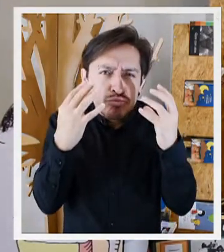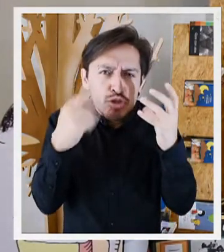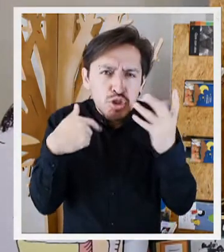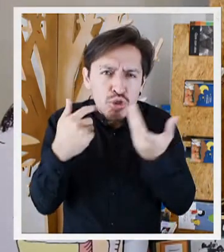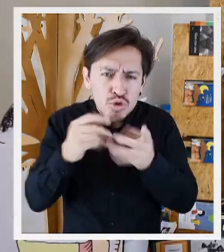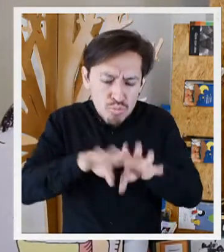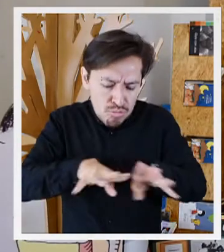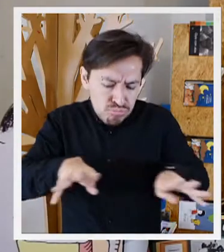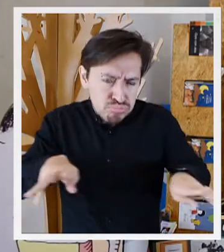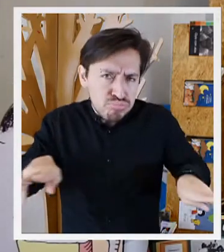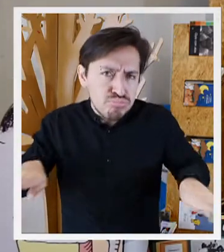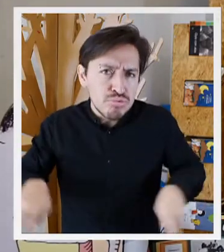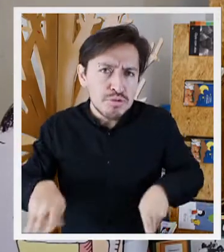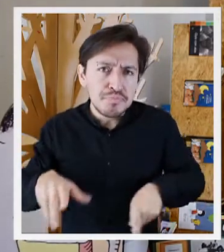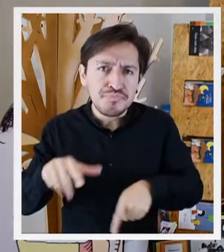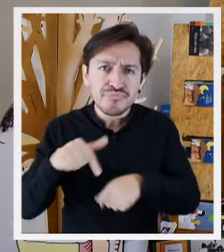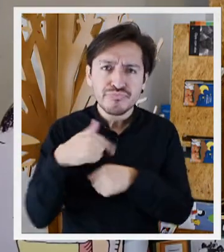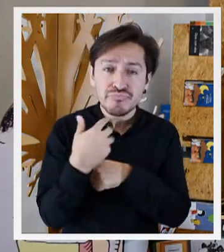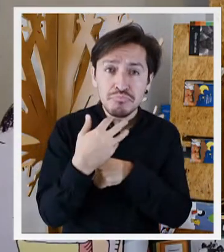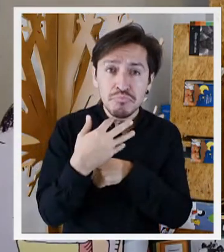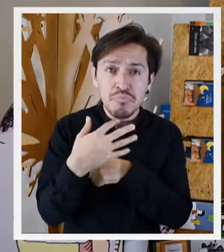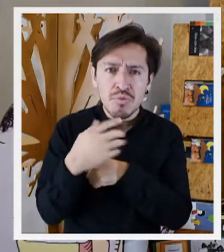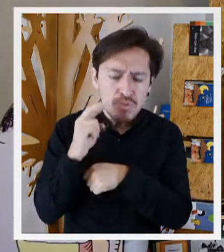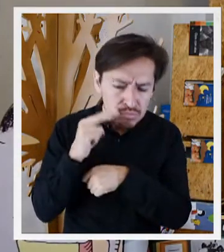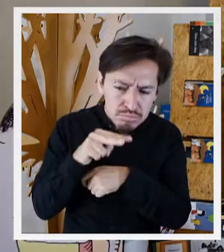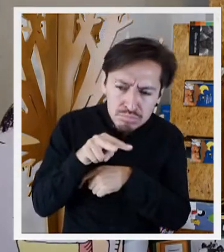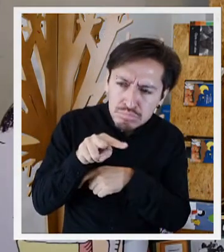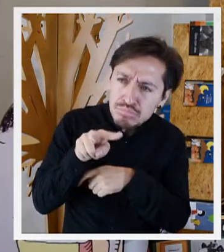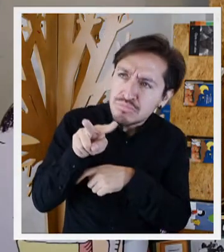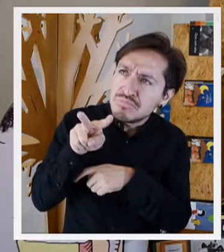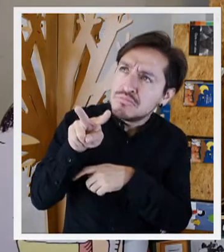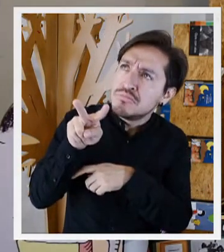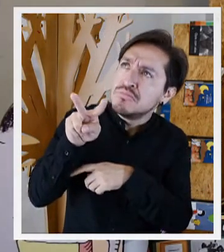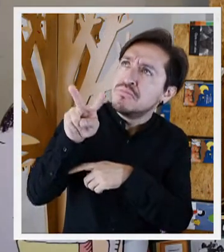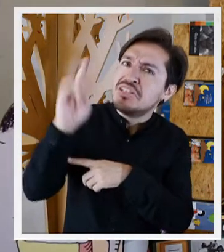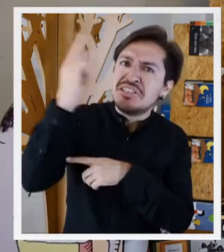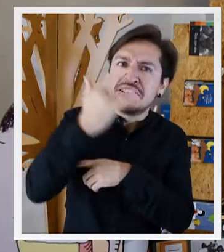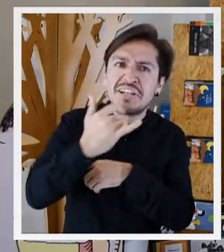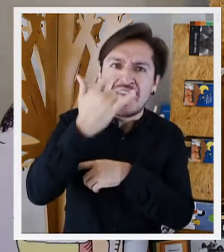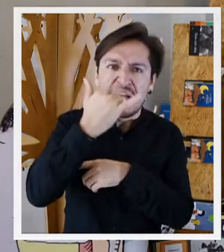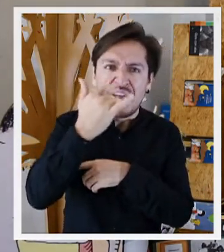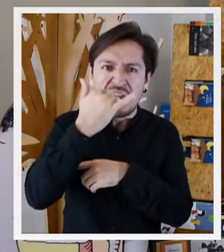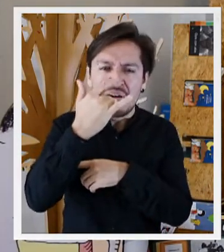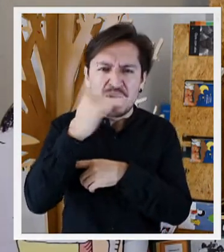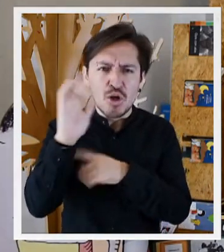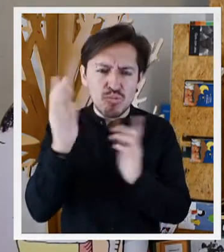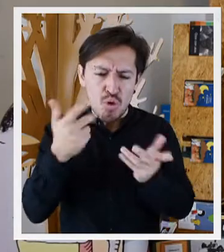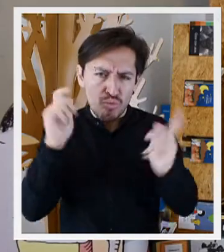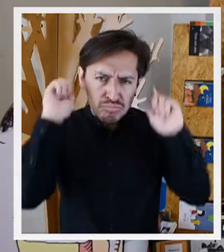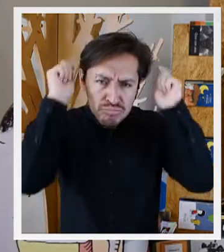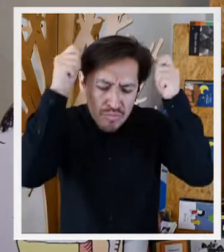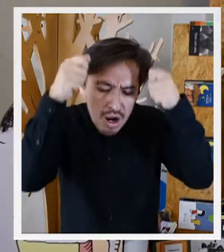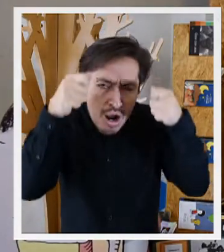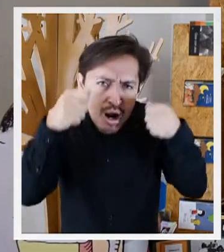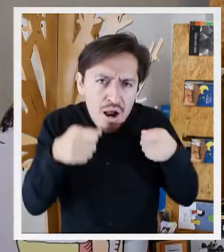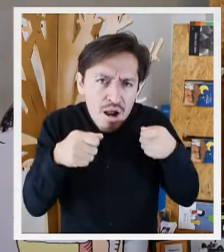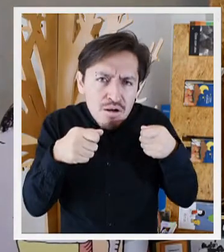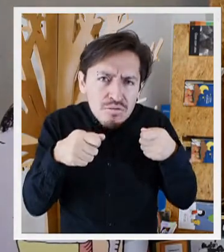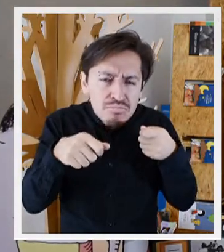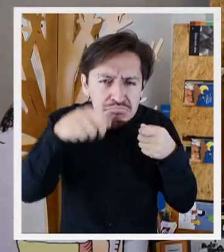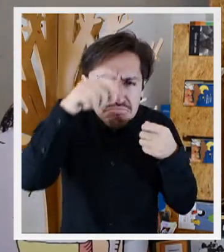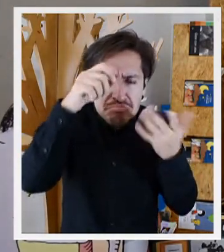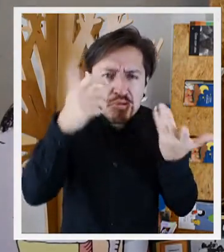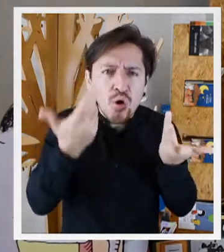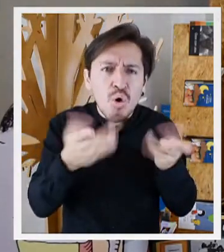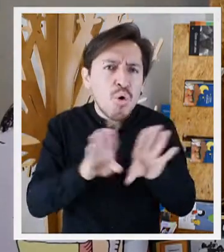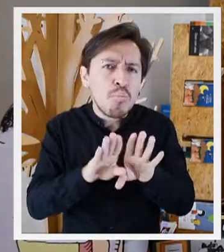Y un extraño manto. Y mientras más subía la cabeza, más rara se ponía esta persona. Iba cubierta con un manto